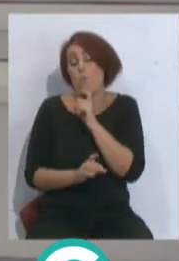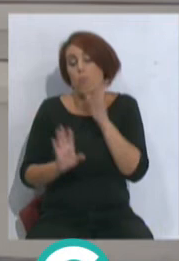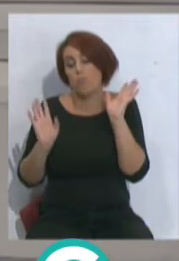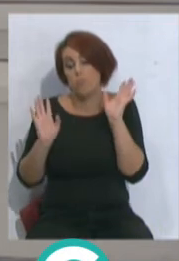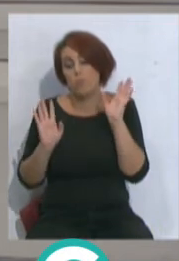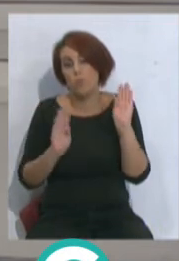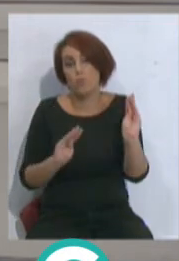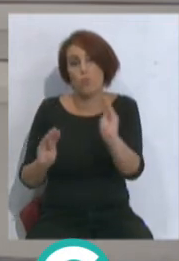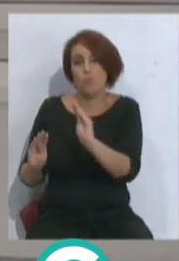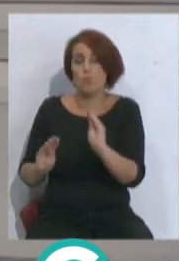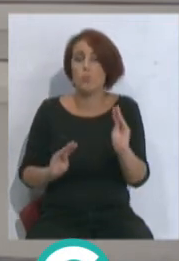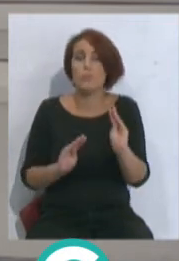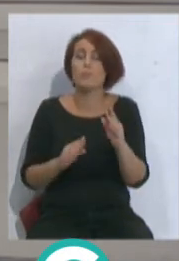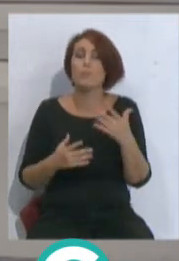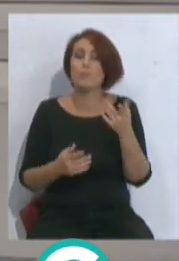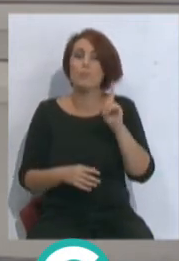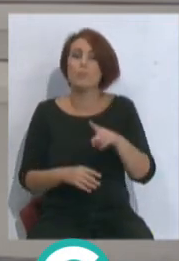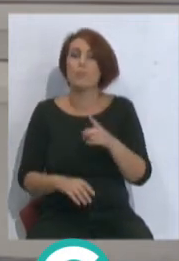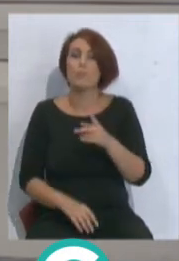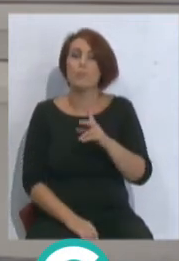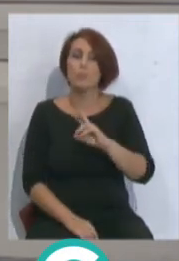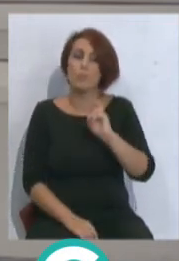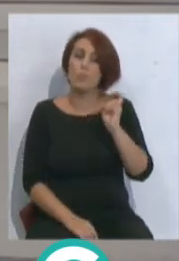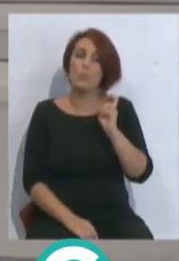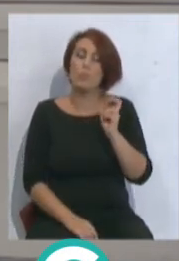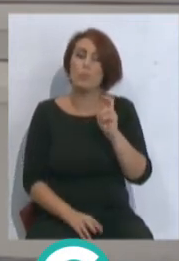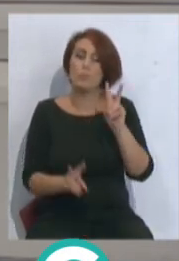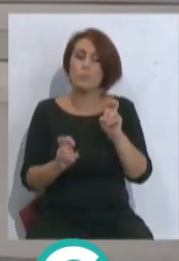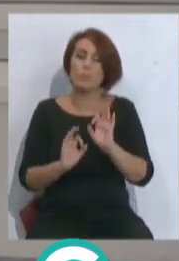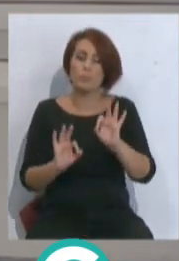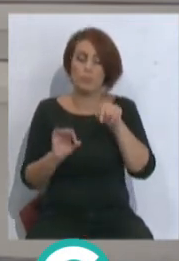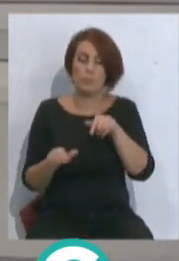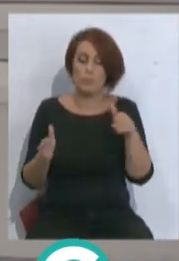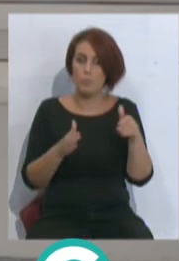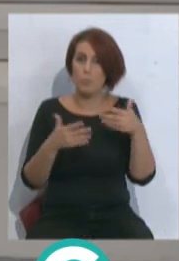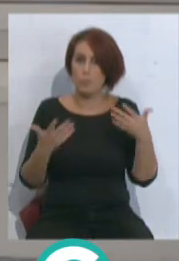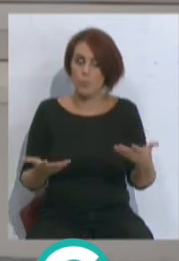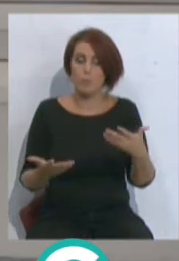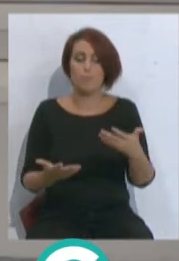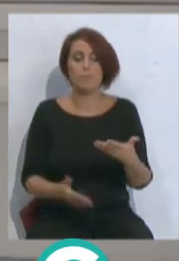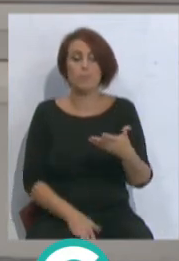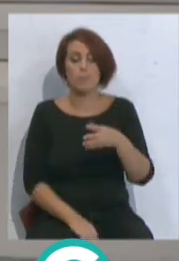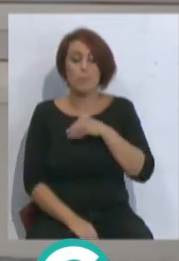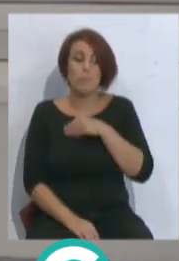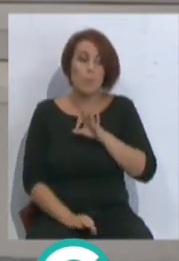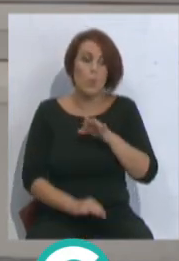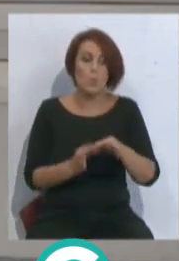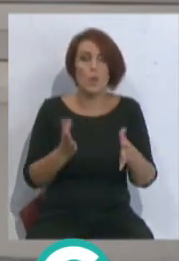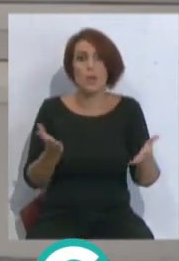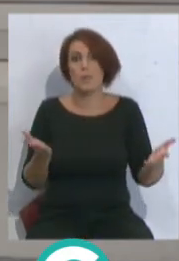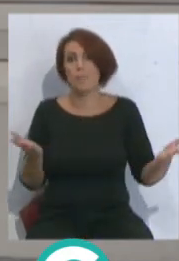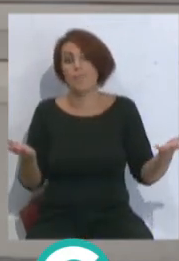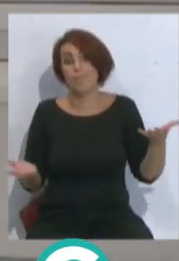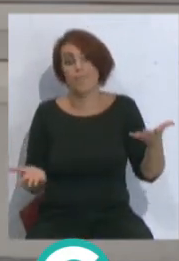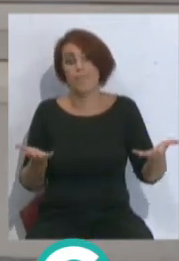o lo que podía dar. y también hay otra connotación muy especial esta temporada, lamentablemente o afortunadamente, otra vez